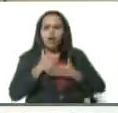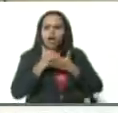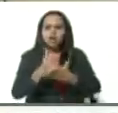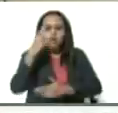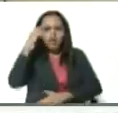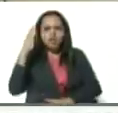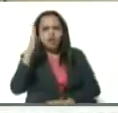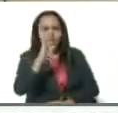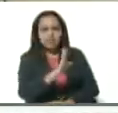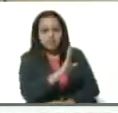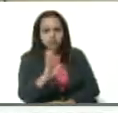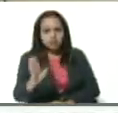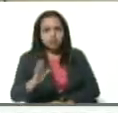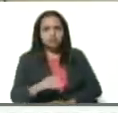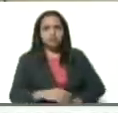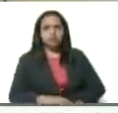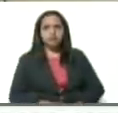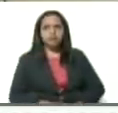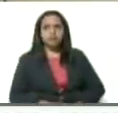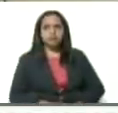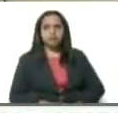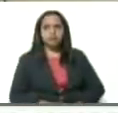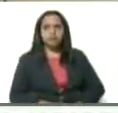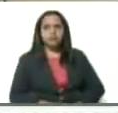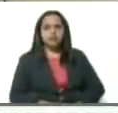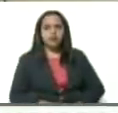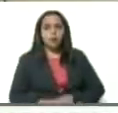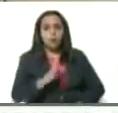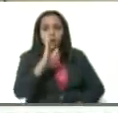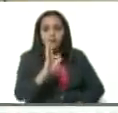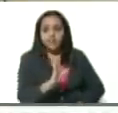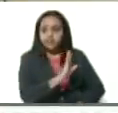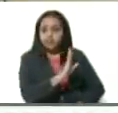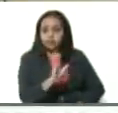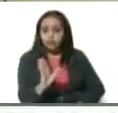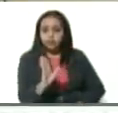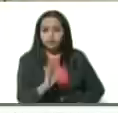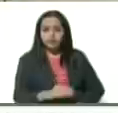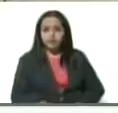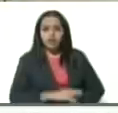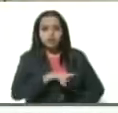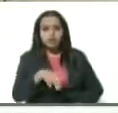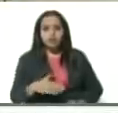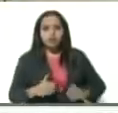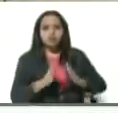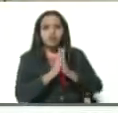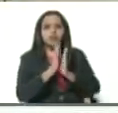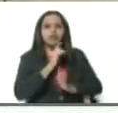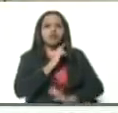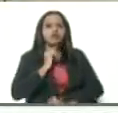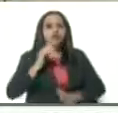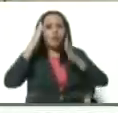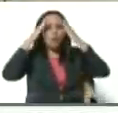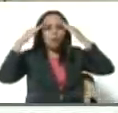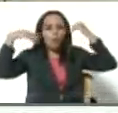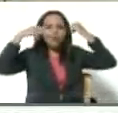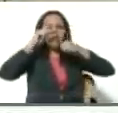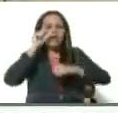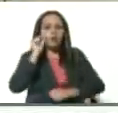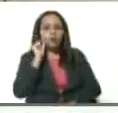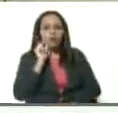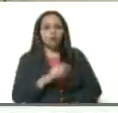y sus bendiciones, con las bendiciones de nuestro santo, el doctor José Gregorio Hernández.